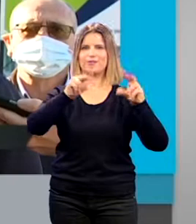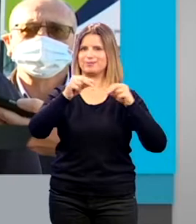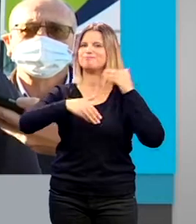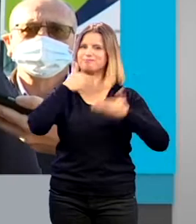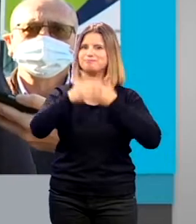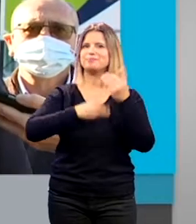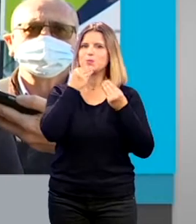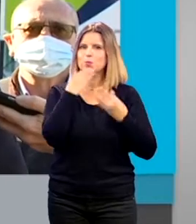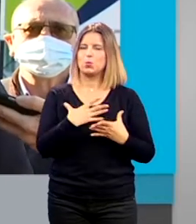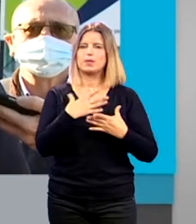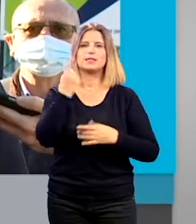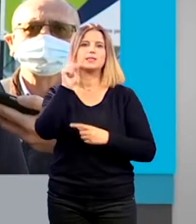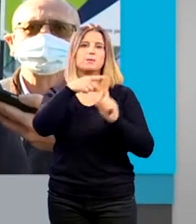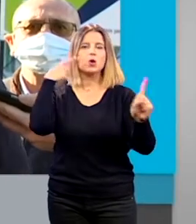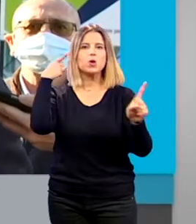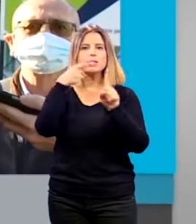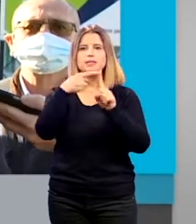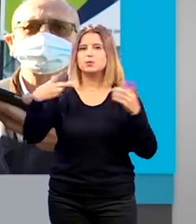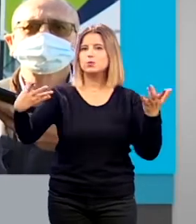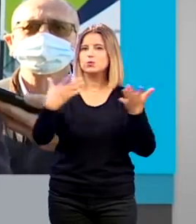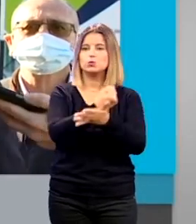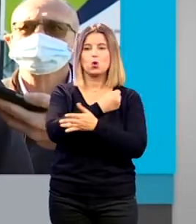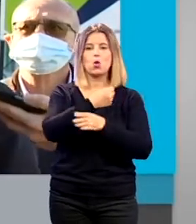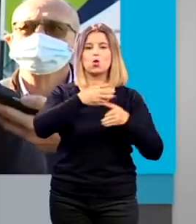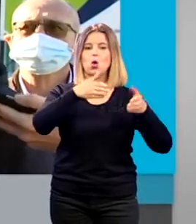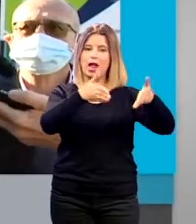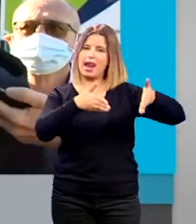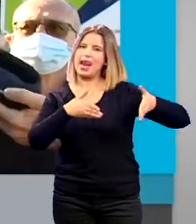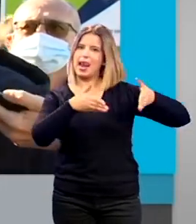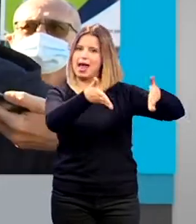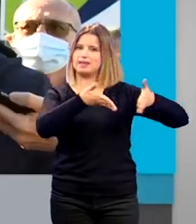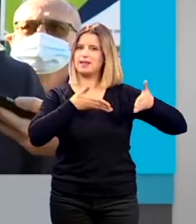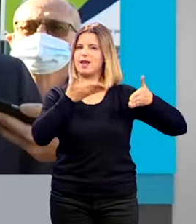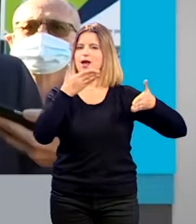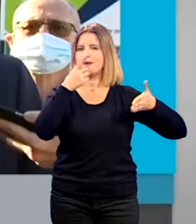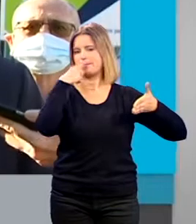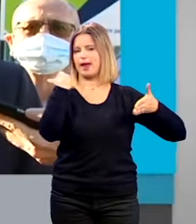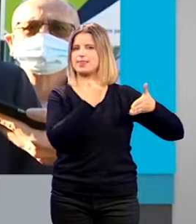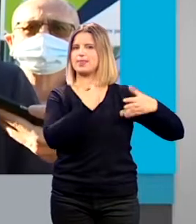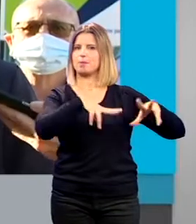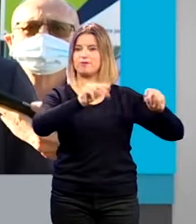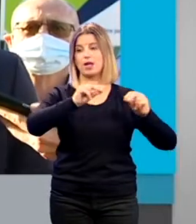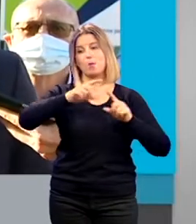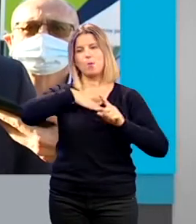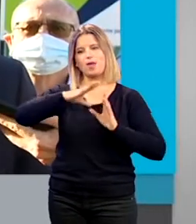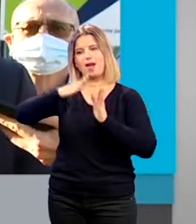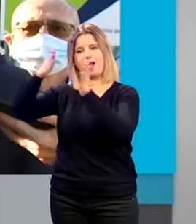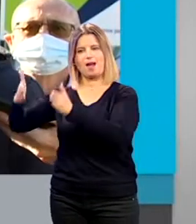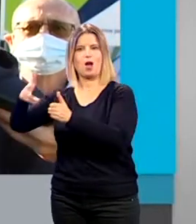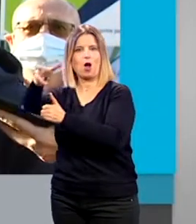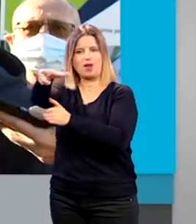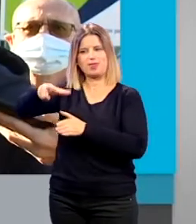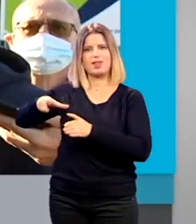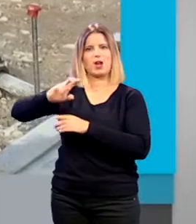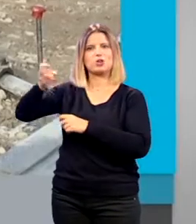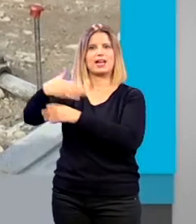a muy buen ritmo la idea es que todo un lateral esté terminada para final de año y se pueda acometer el otro lateral en este caso la otra acera de